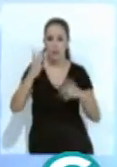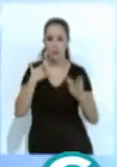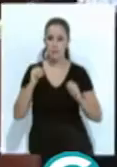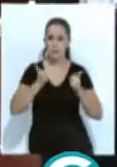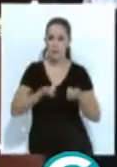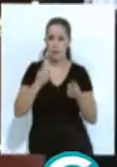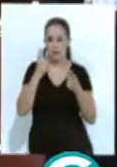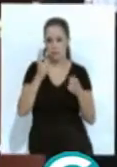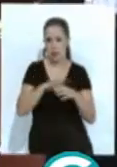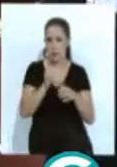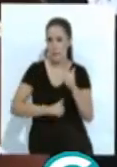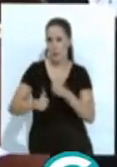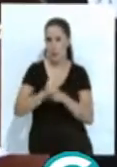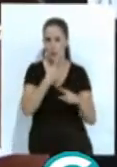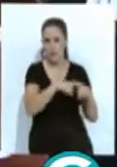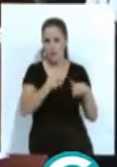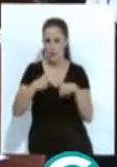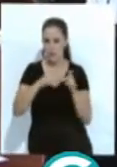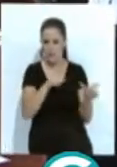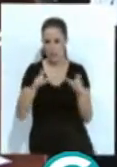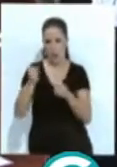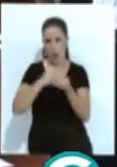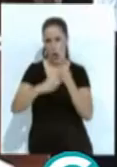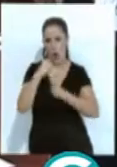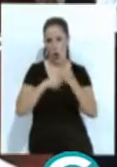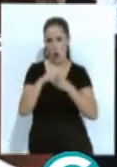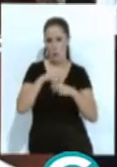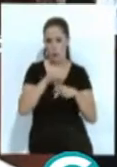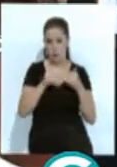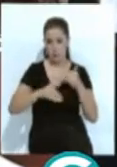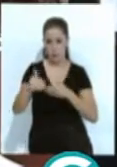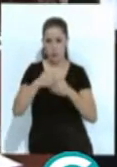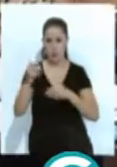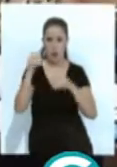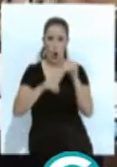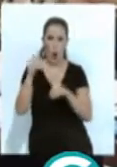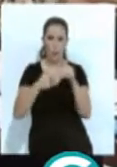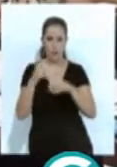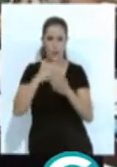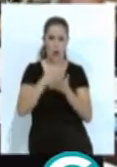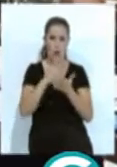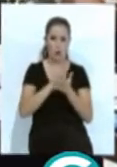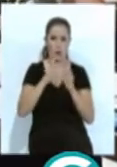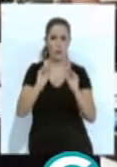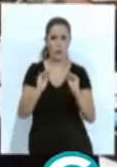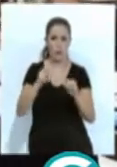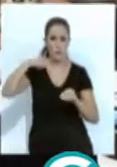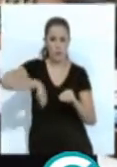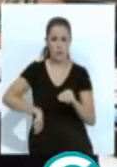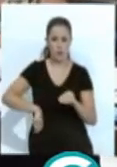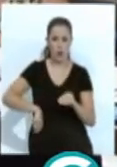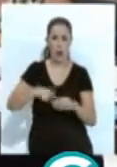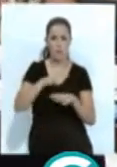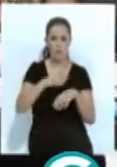trasladar las prioridades de los diferentes sectores económicos a las próximas convocatorias de cursos de formación profesional